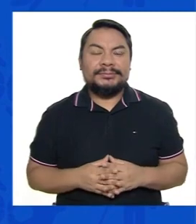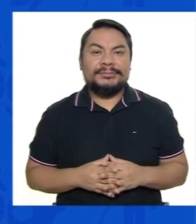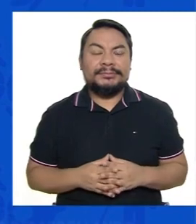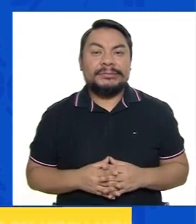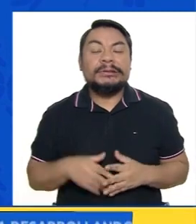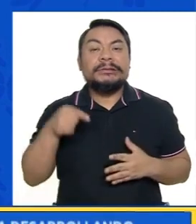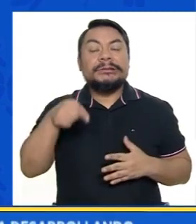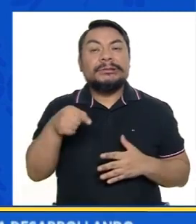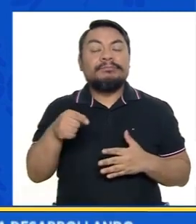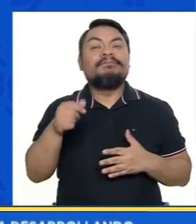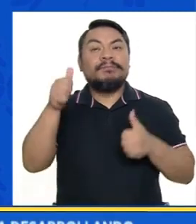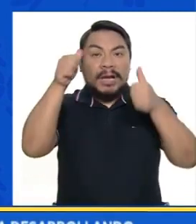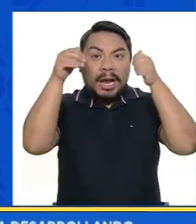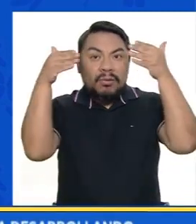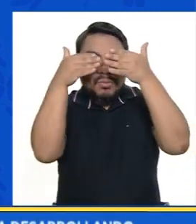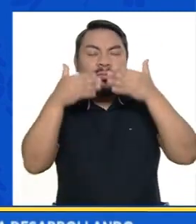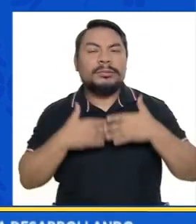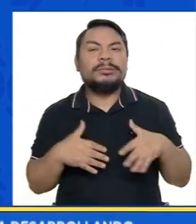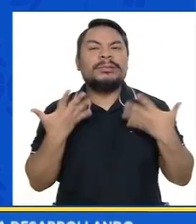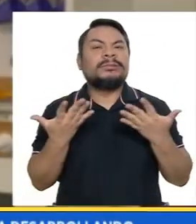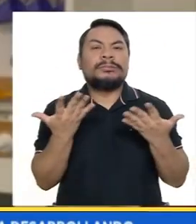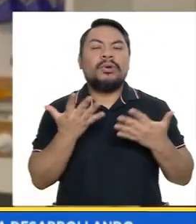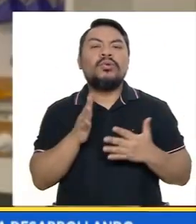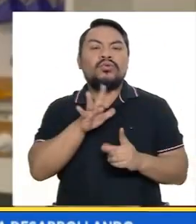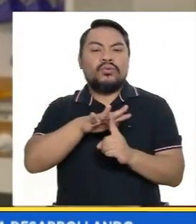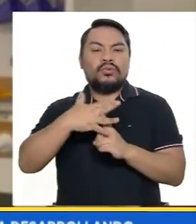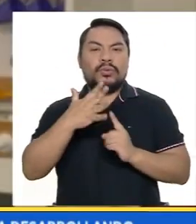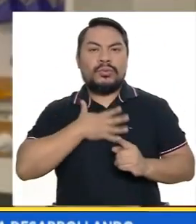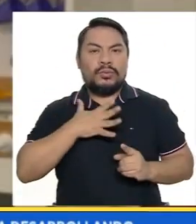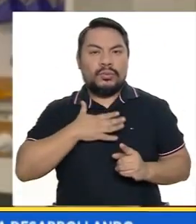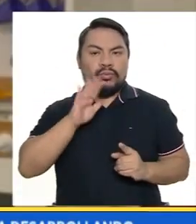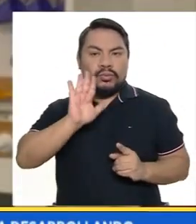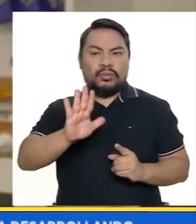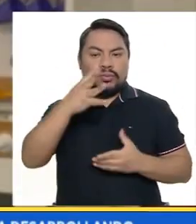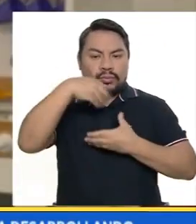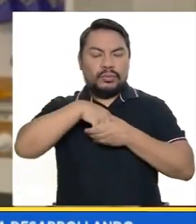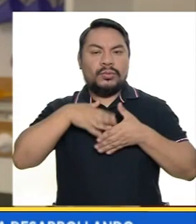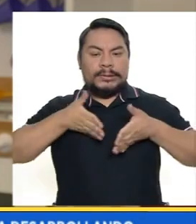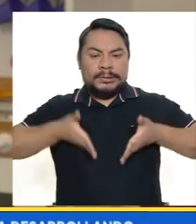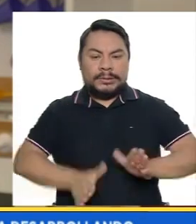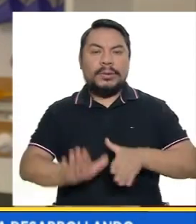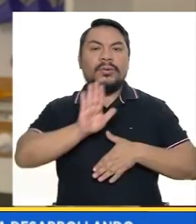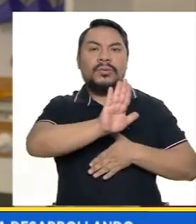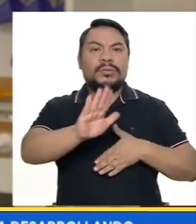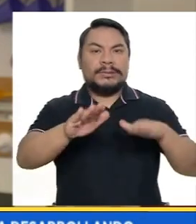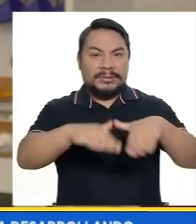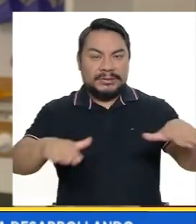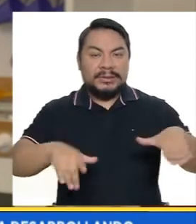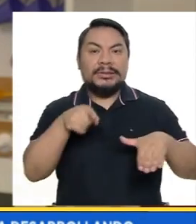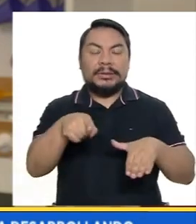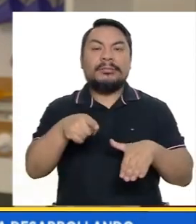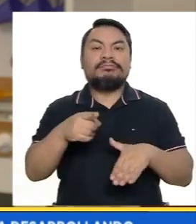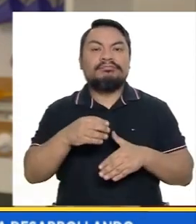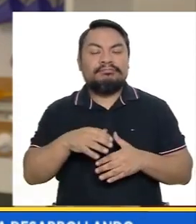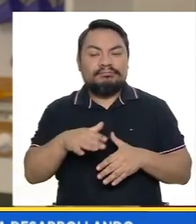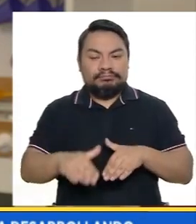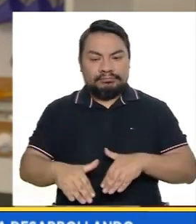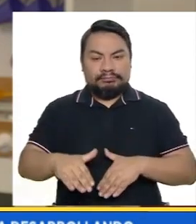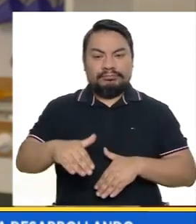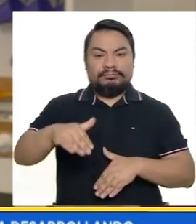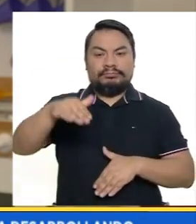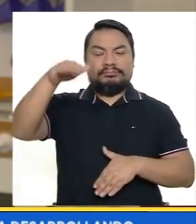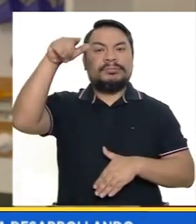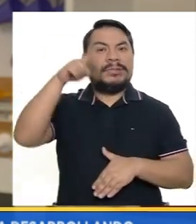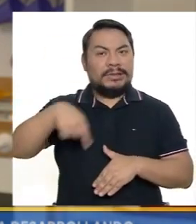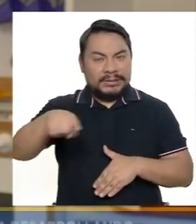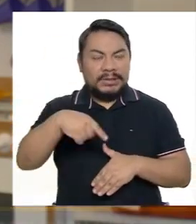El trastorno de espectro autista es una condición con la que nacen los niños y que se va desarrollando a lo largo de la